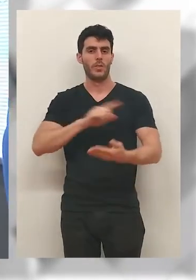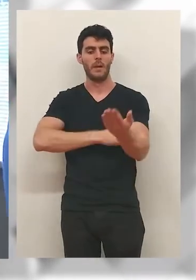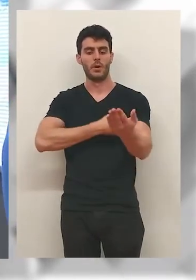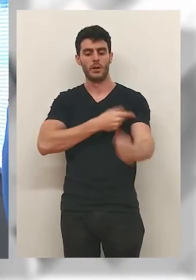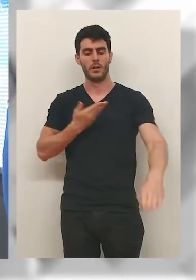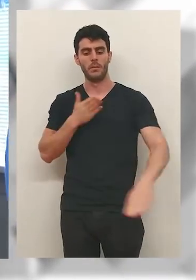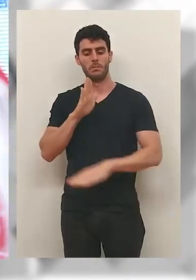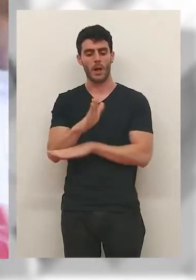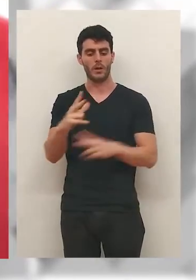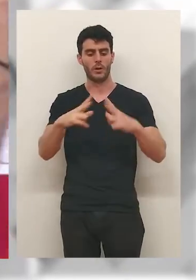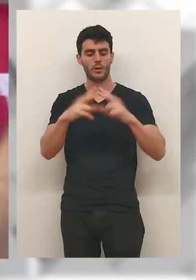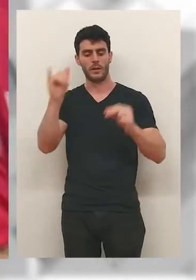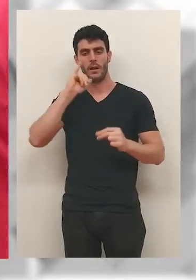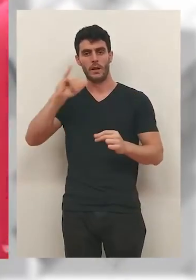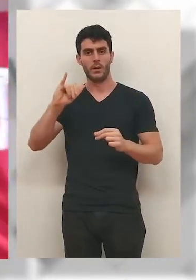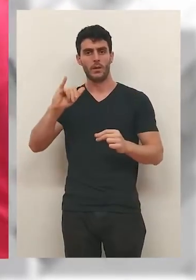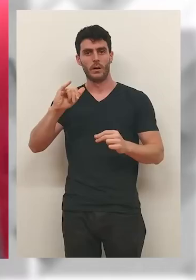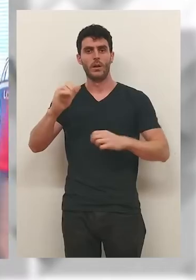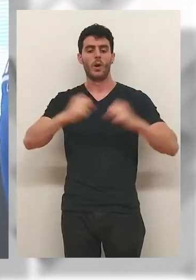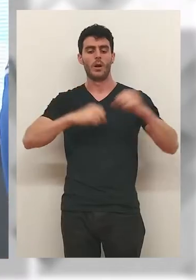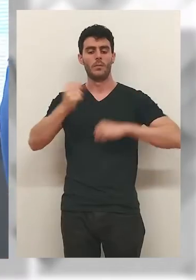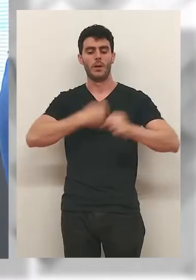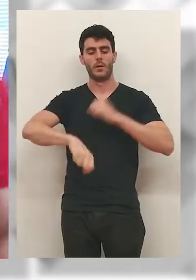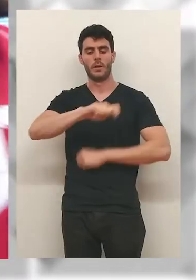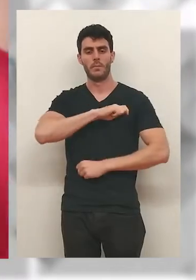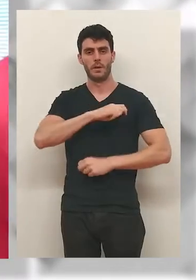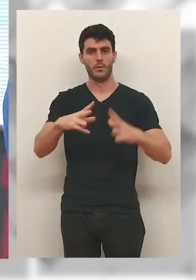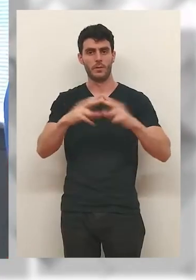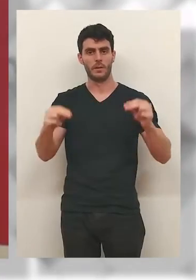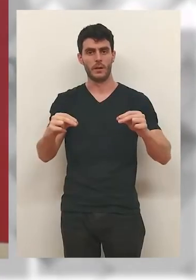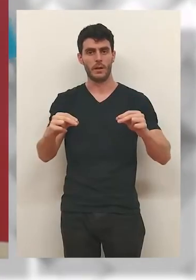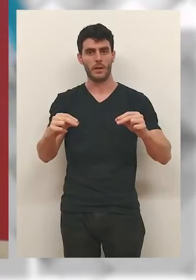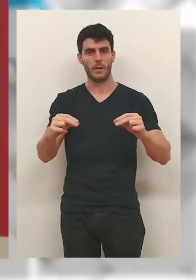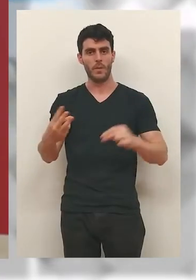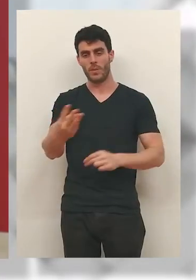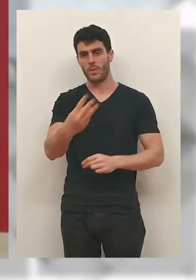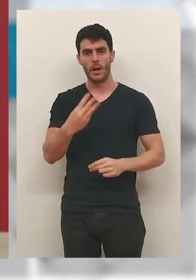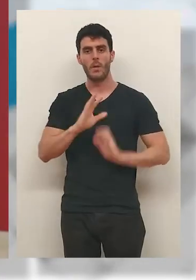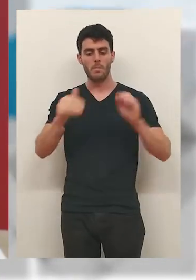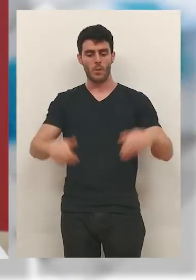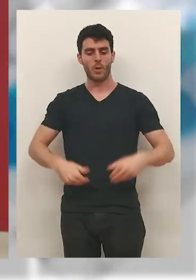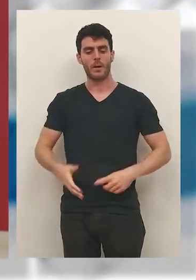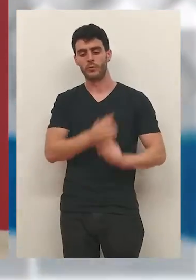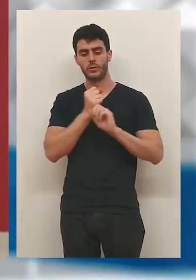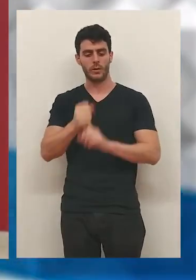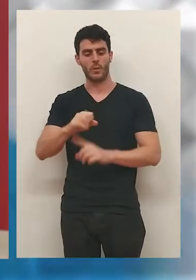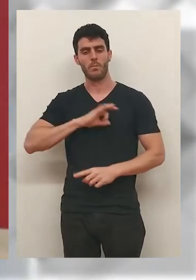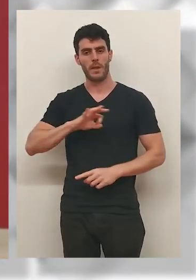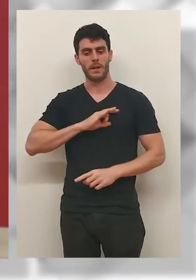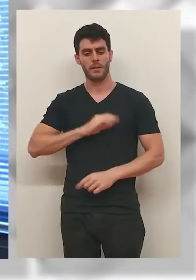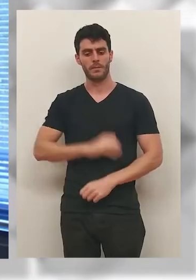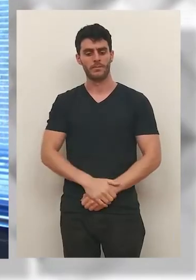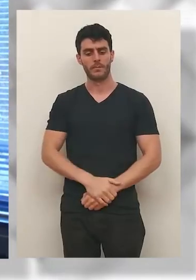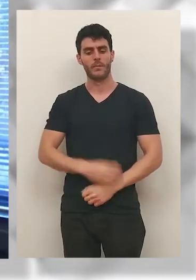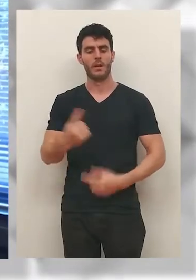42 deportistas han representado durante este curso a la Universidad de La Rioja en los campeonatos de España universitarios. Los tres de ellos han conseguido